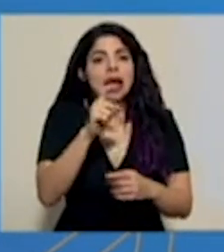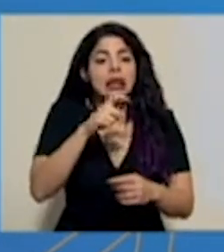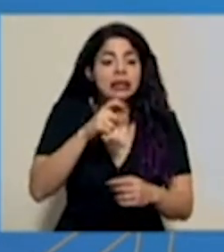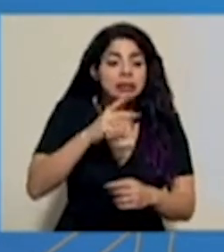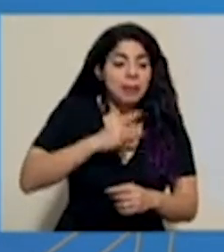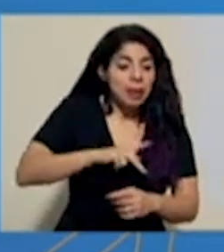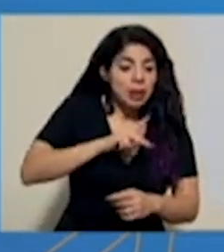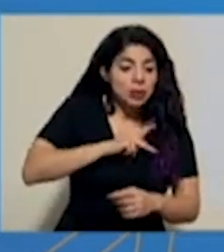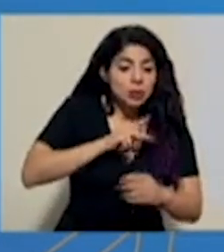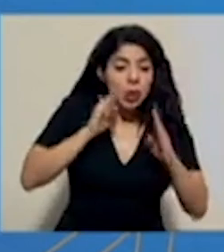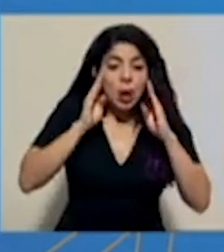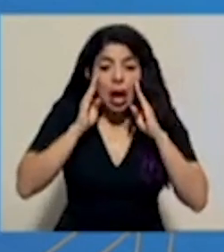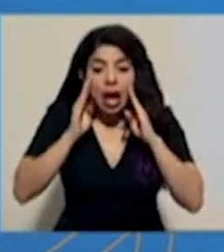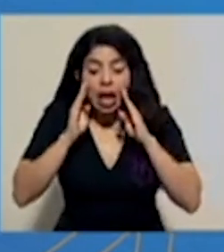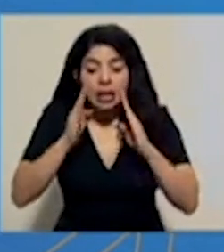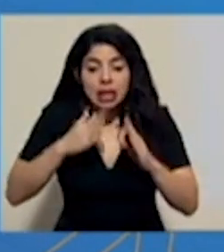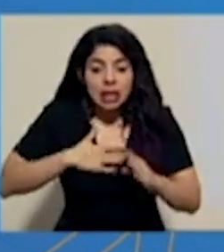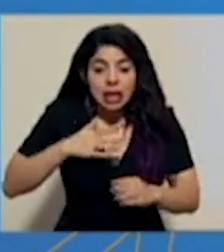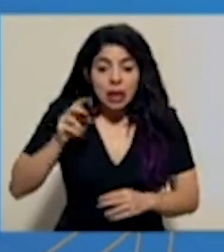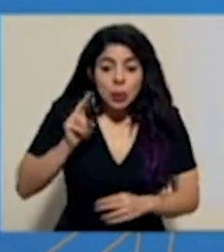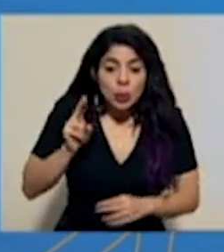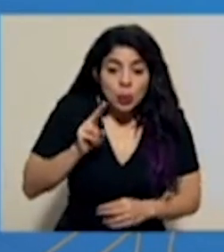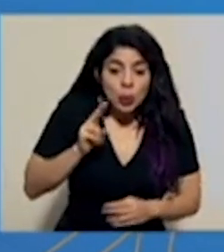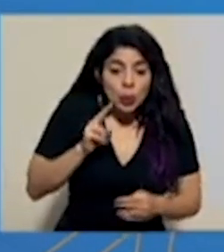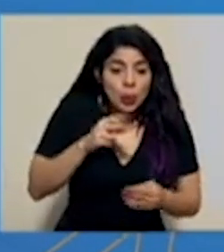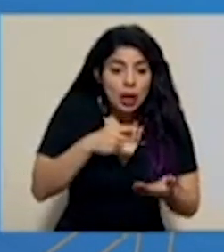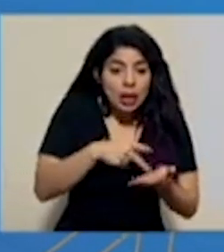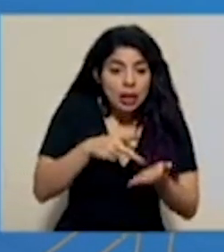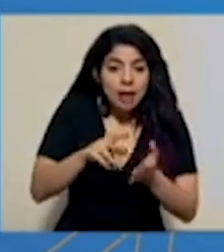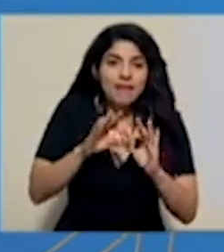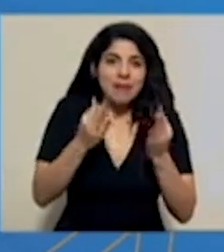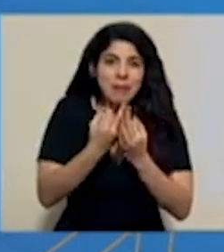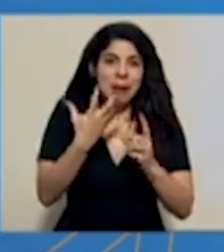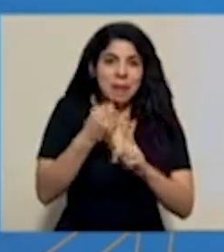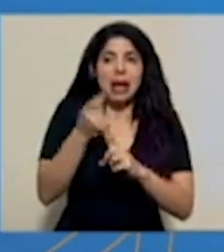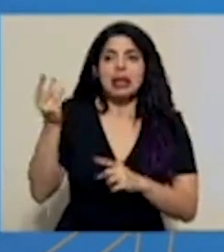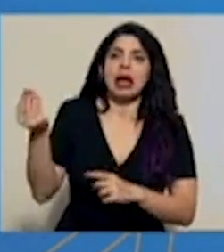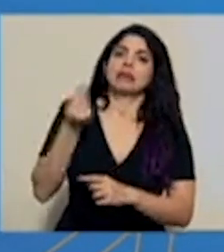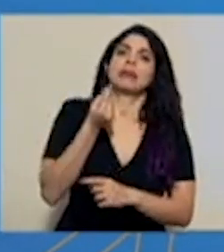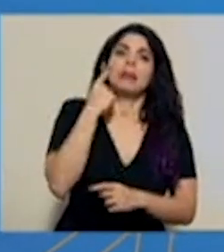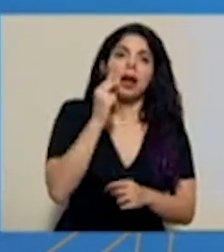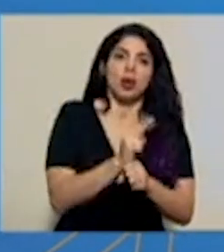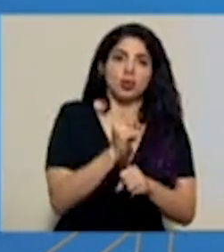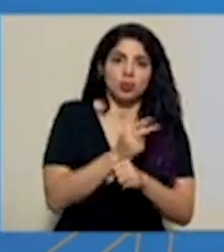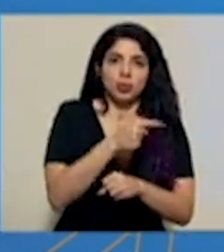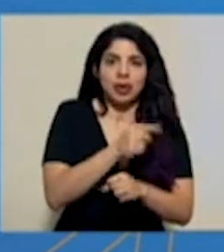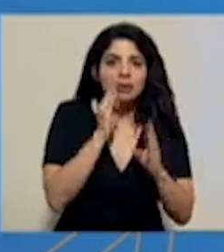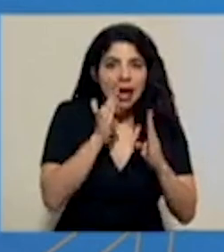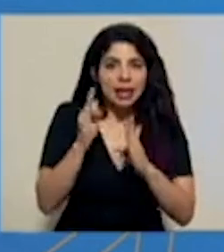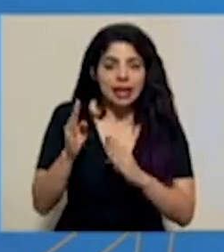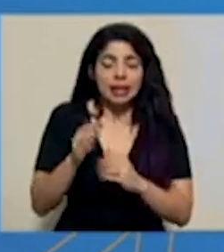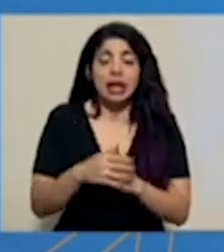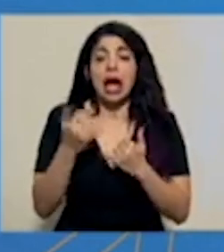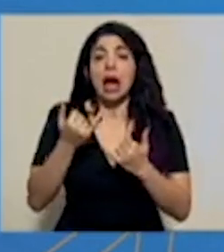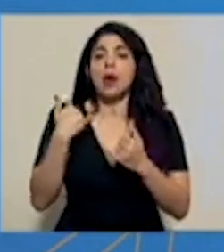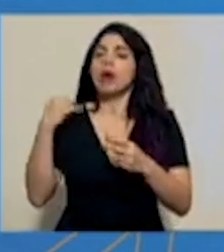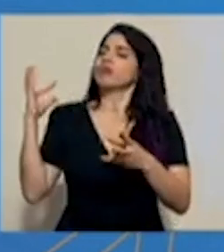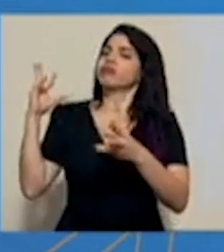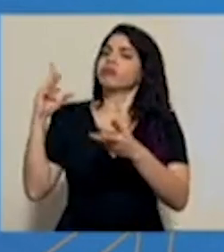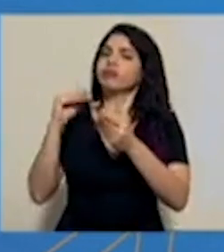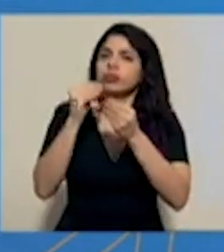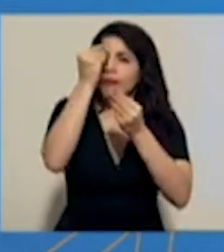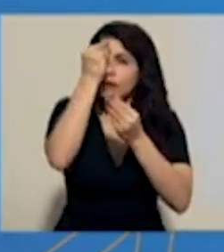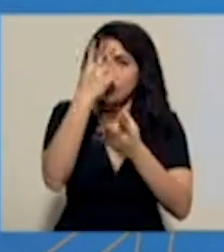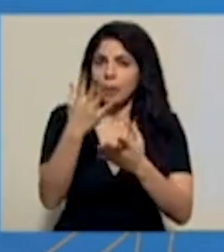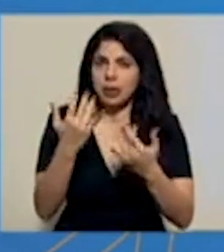necesidades más apremiantes de las familias que están siendo afectadas. Voy a hacer una recapitulación de la información que tenemos